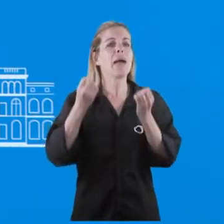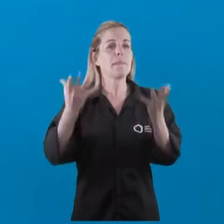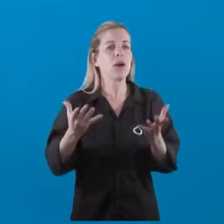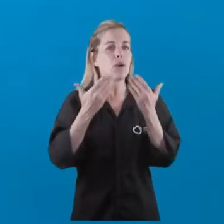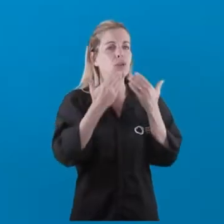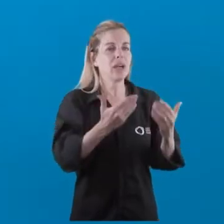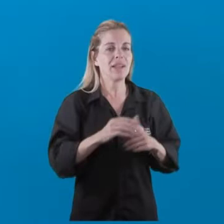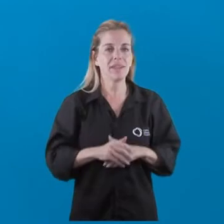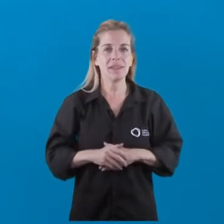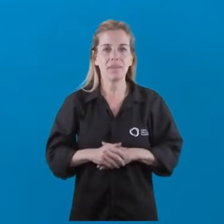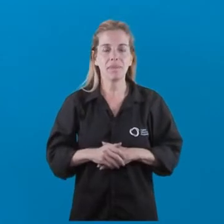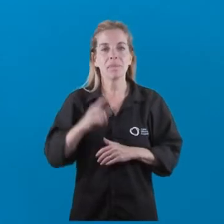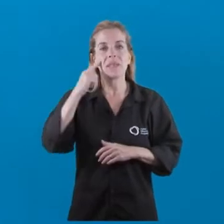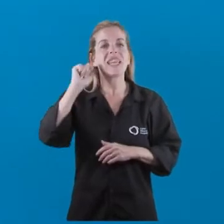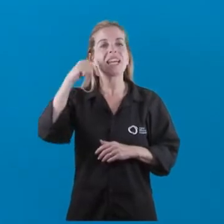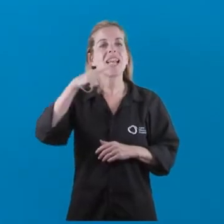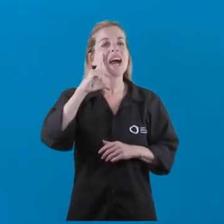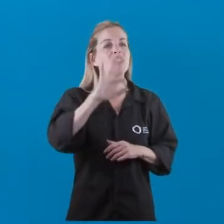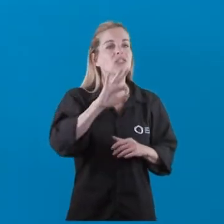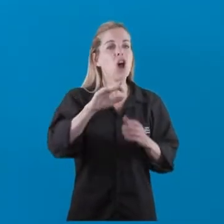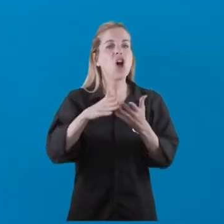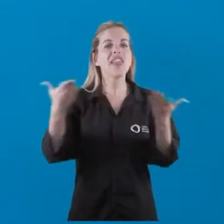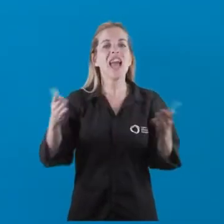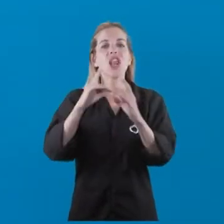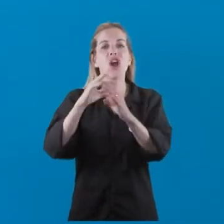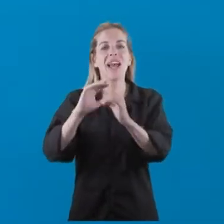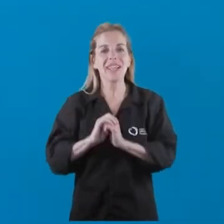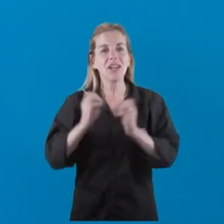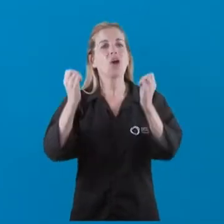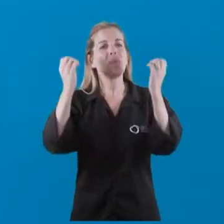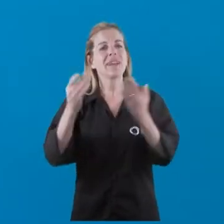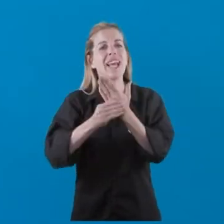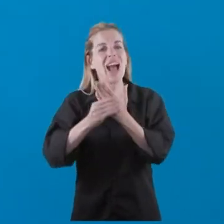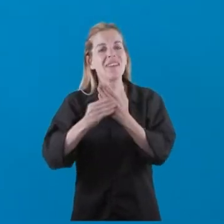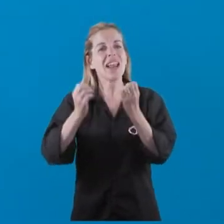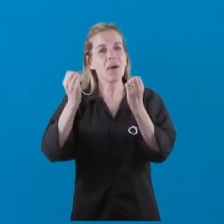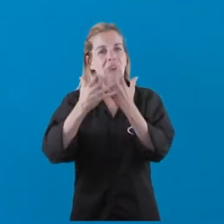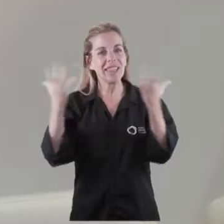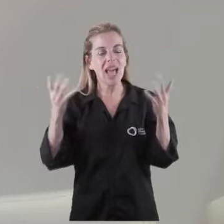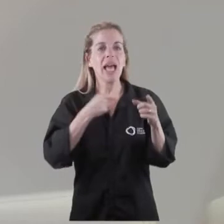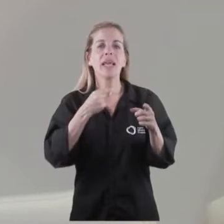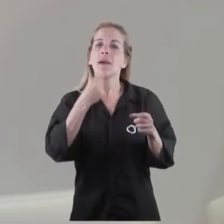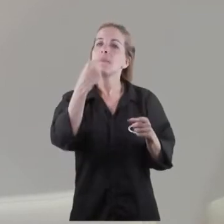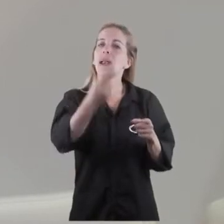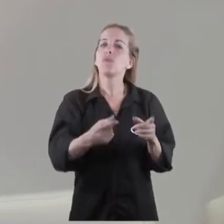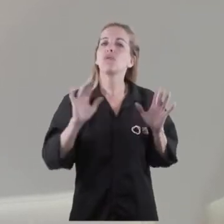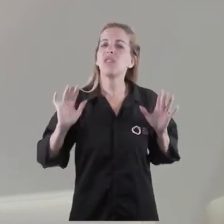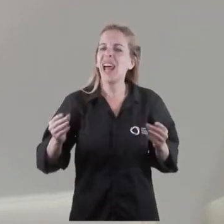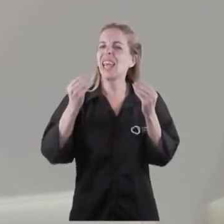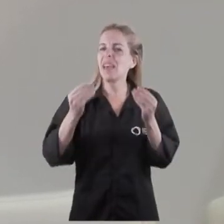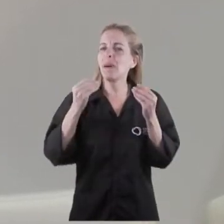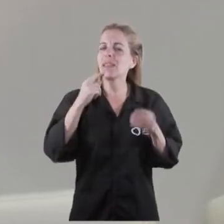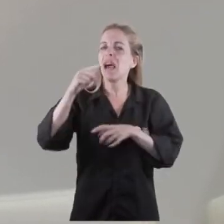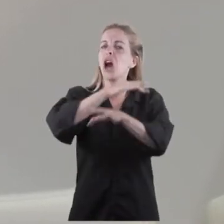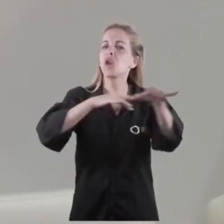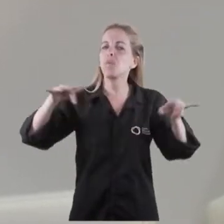Hernán. Ignacio Ortelli, Diario Clarín. ¿Cómo te va, Gabriela? Buen día. Buen día. Te quiero consultar por los trascendidos